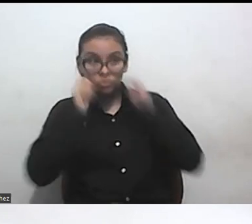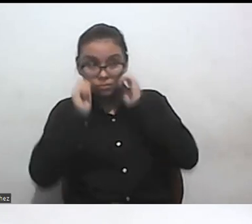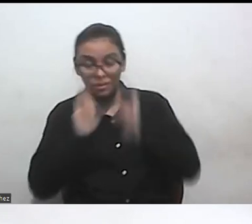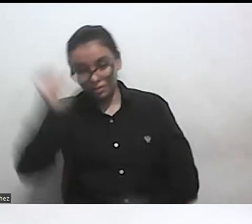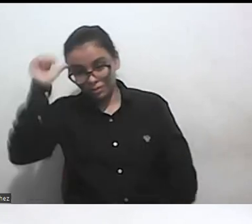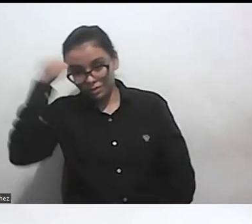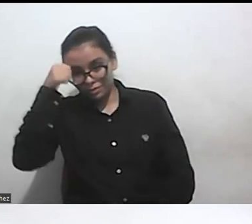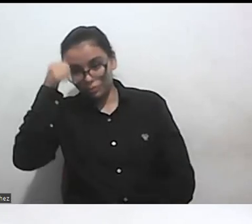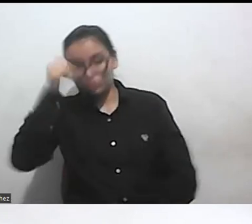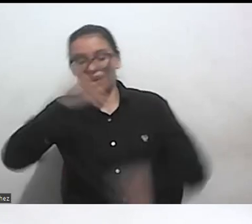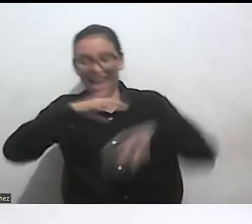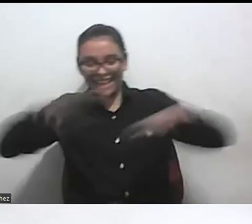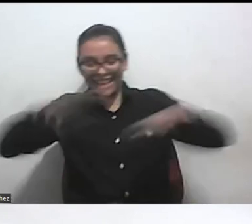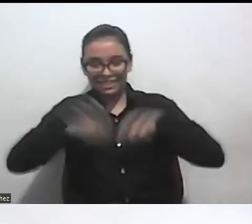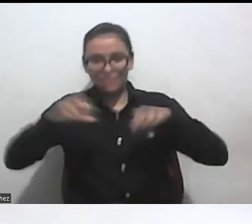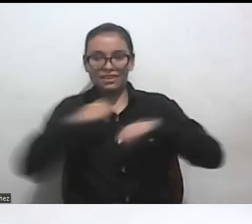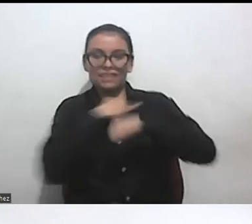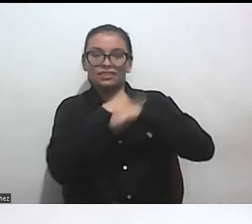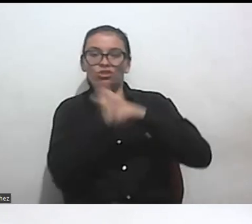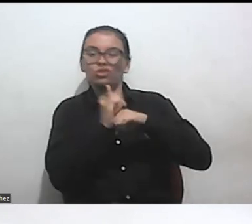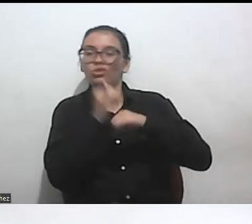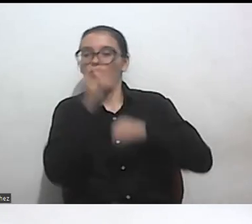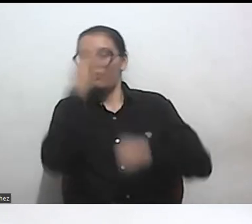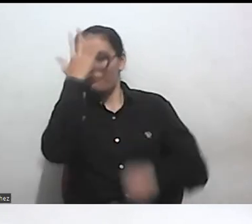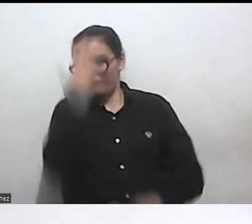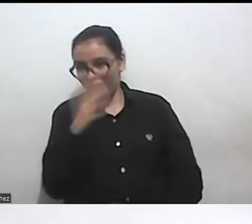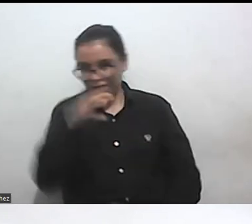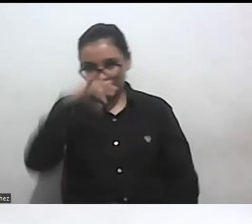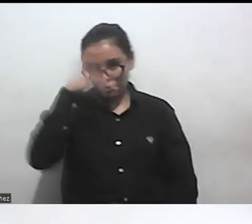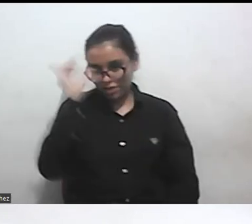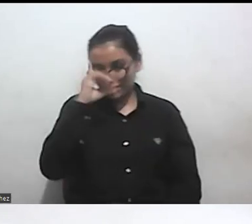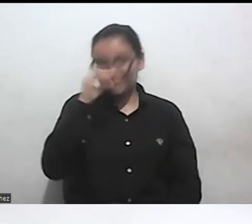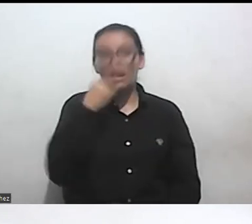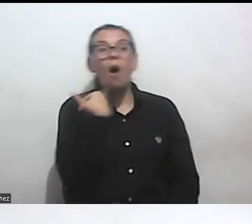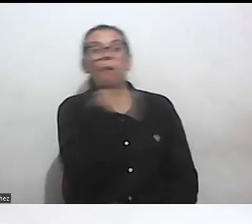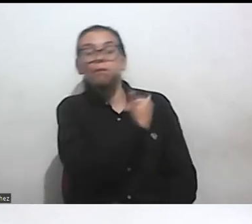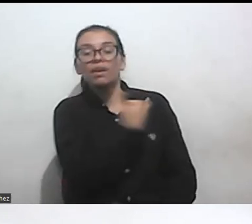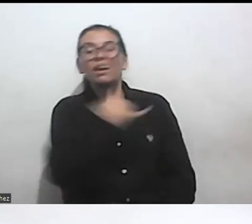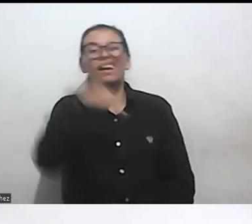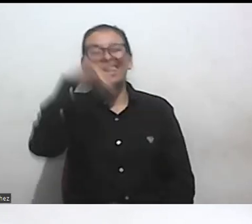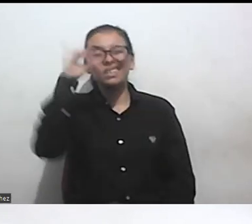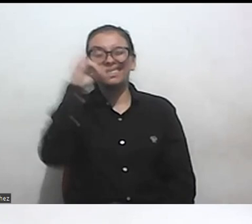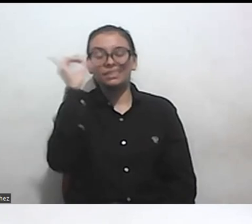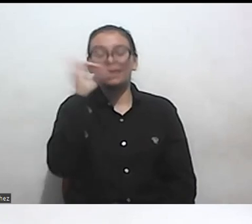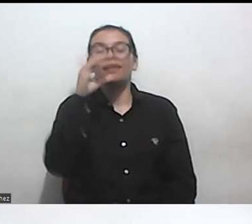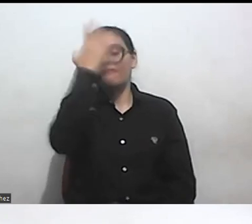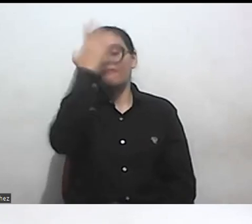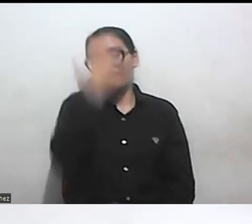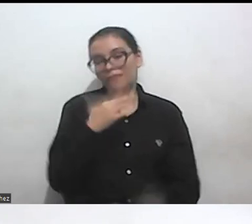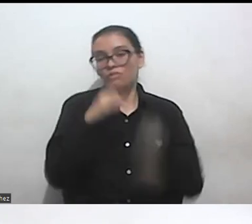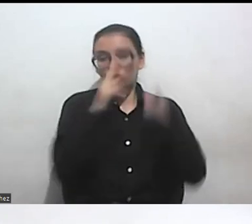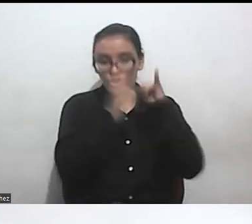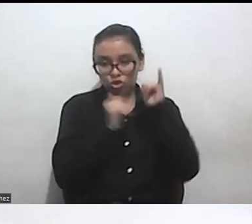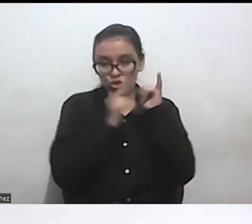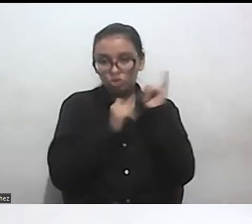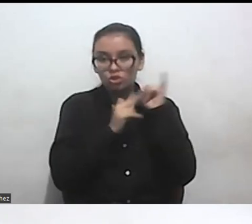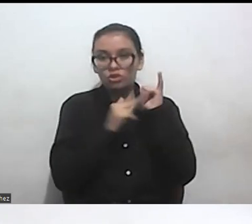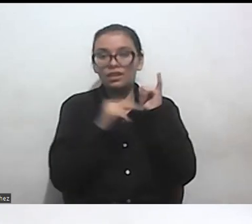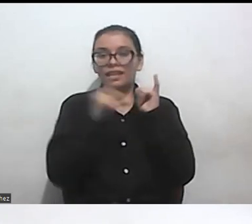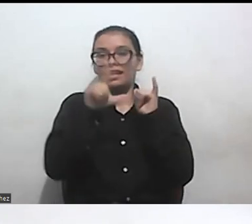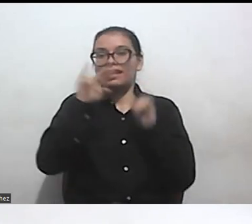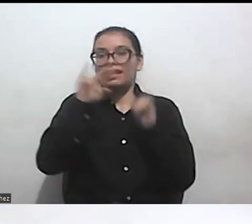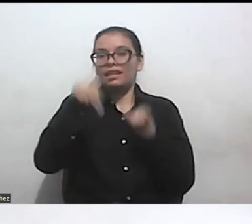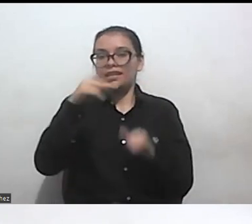nuestras actividades a través de nuestras redes sociales nos encuentran en Instagram en Facebook en Youtube y en LinkedIn como